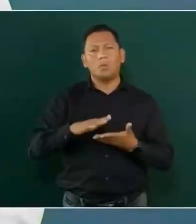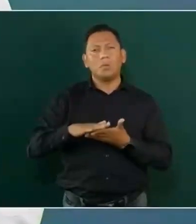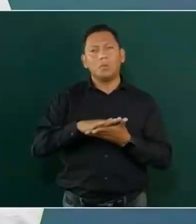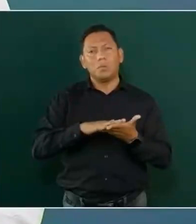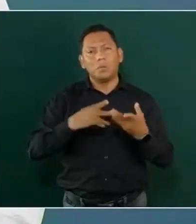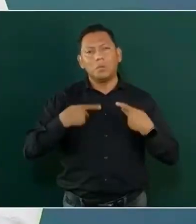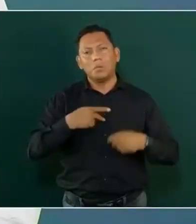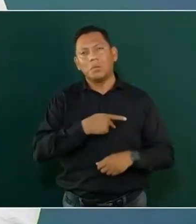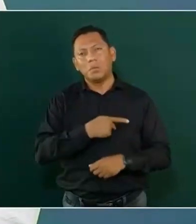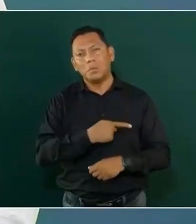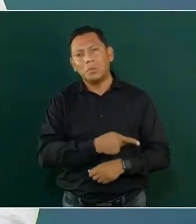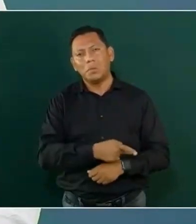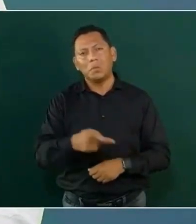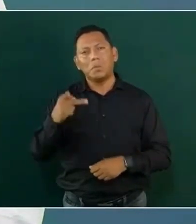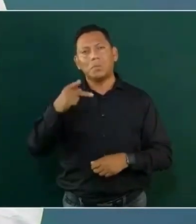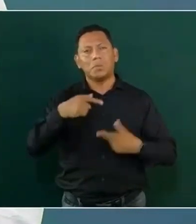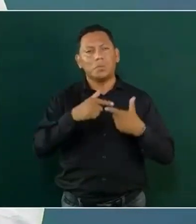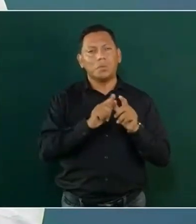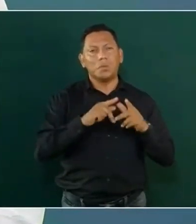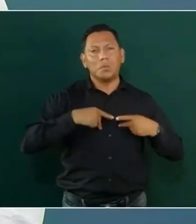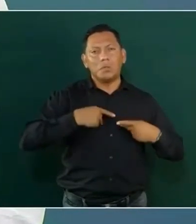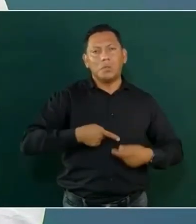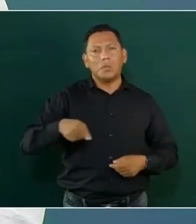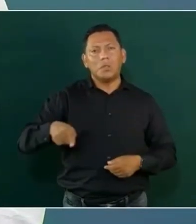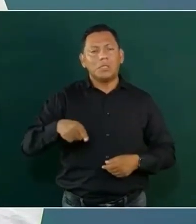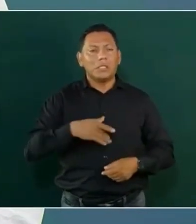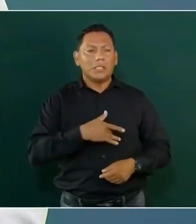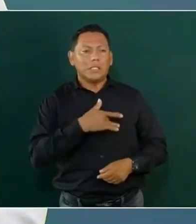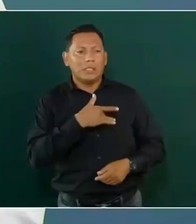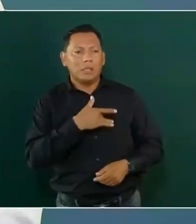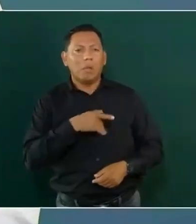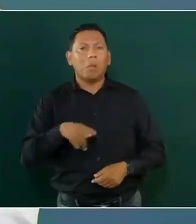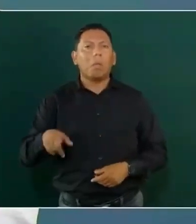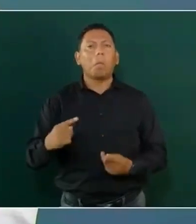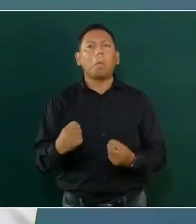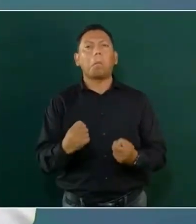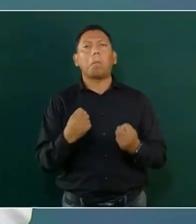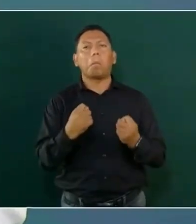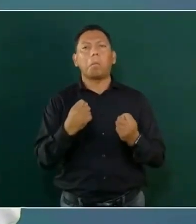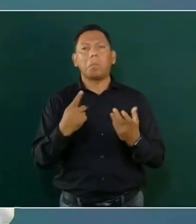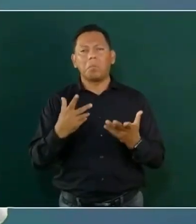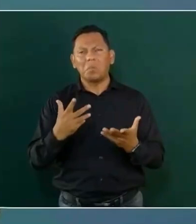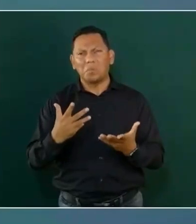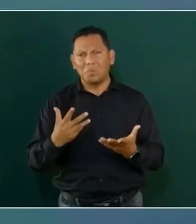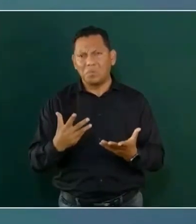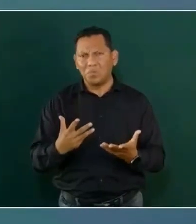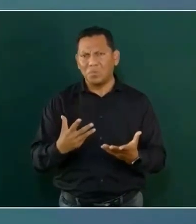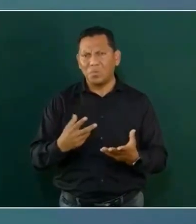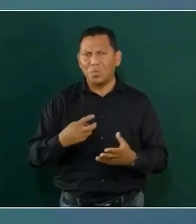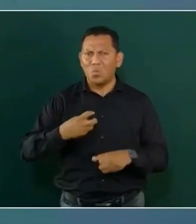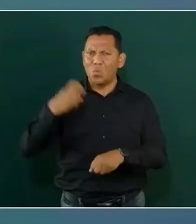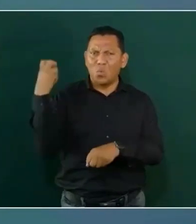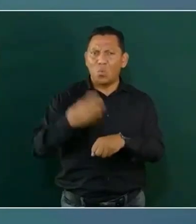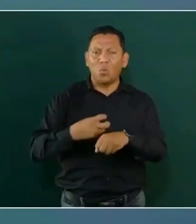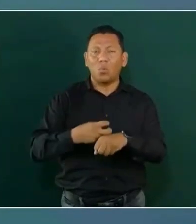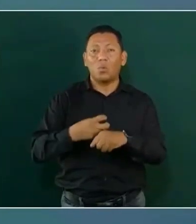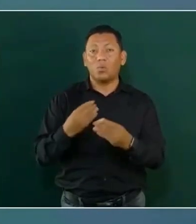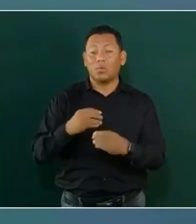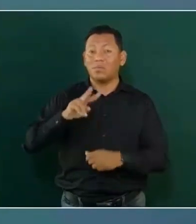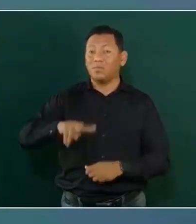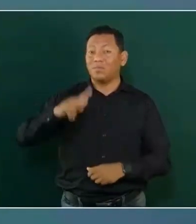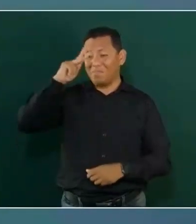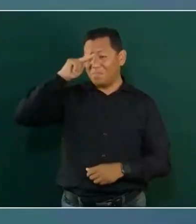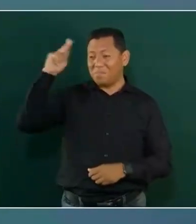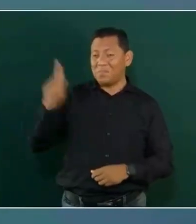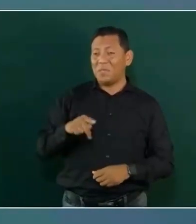con los más pobres, con los más vulnerables. Son de lo